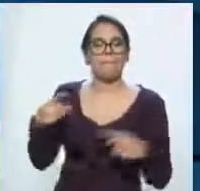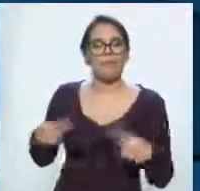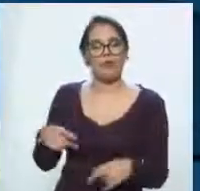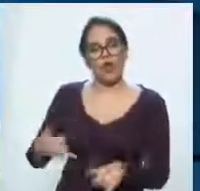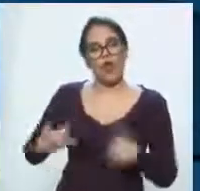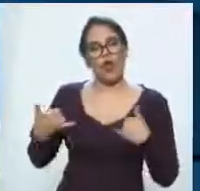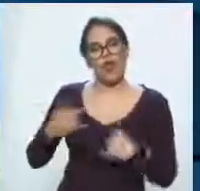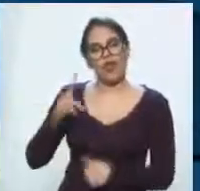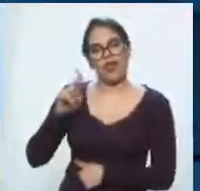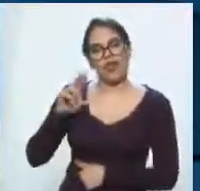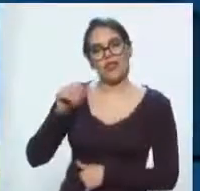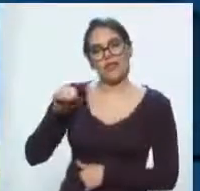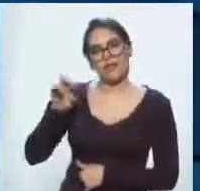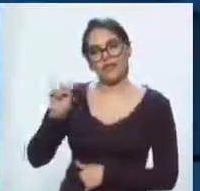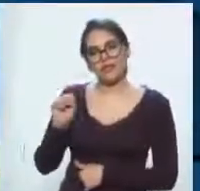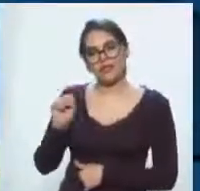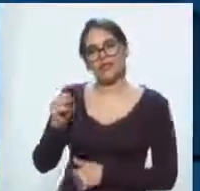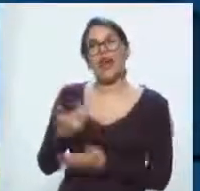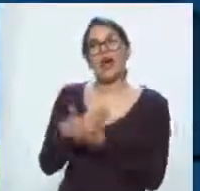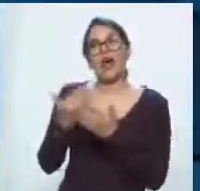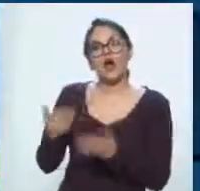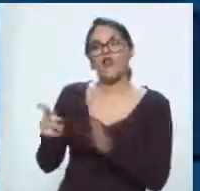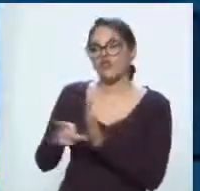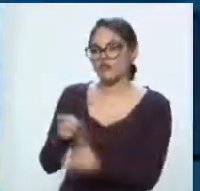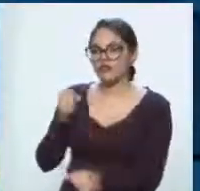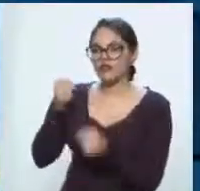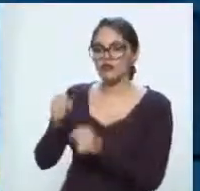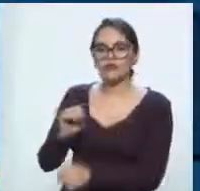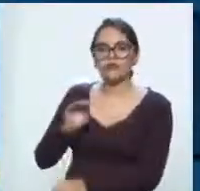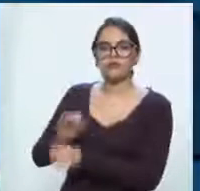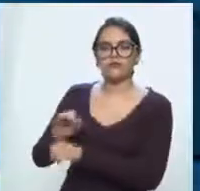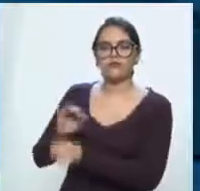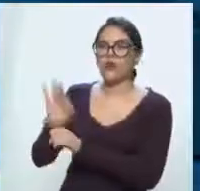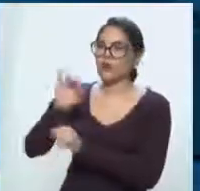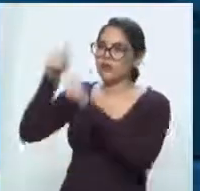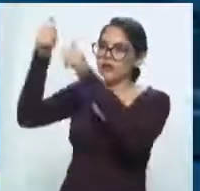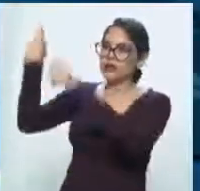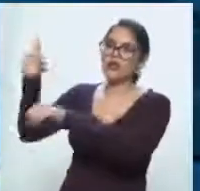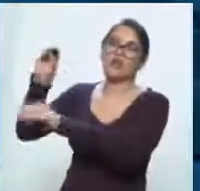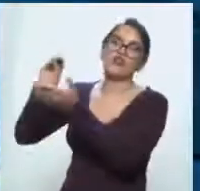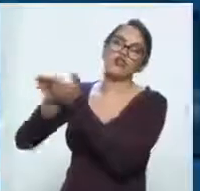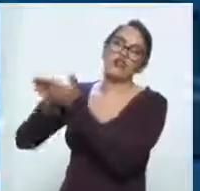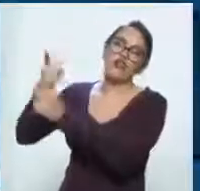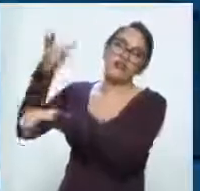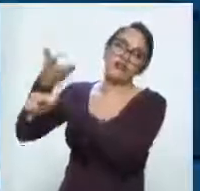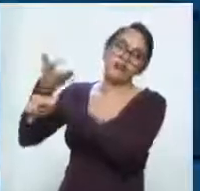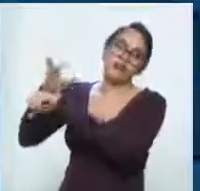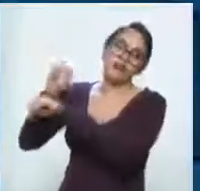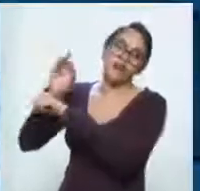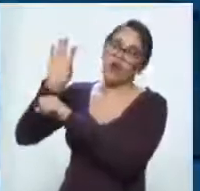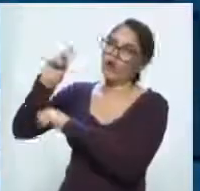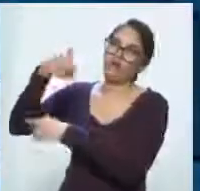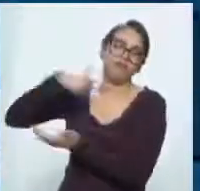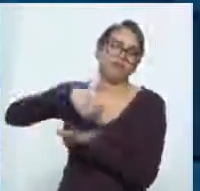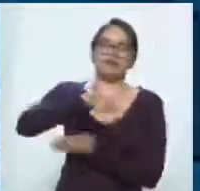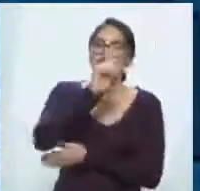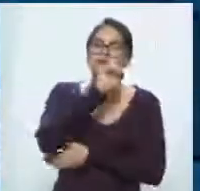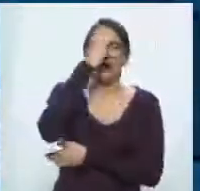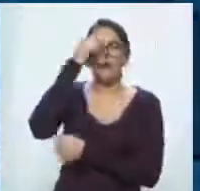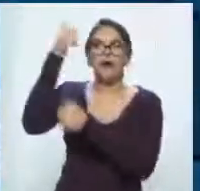aquí, por lo menos a las próximas elecciones, van a poder seguir permaneciendo en los Estados Unidos, estudiando y ayudando al desarrollo de aquel país.